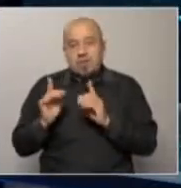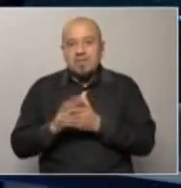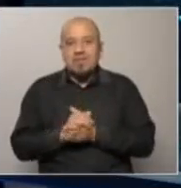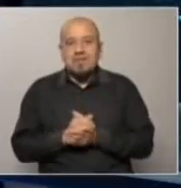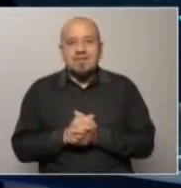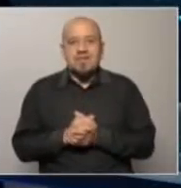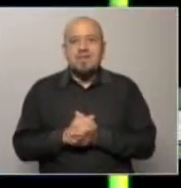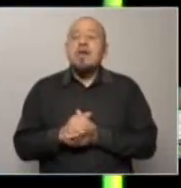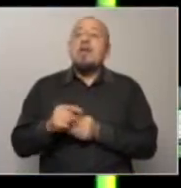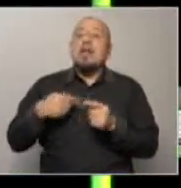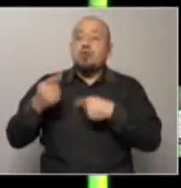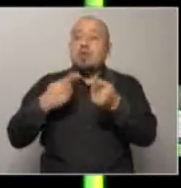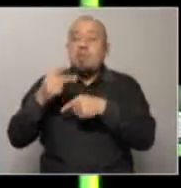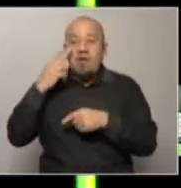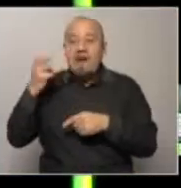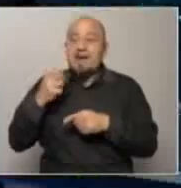la seguimos en un café